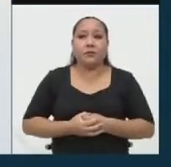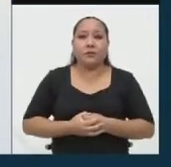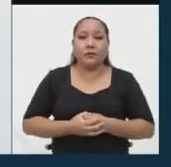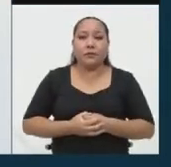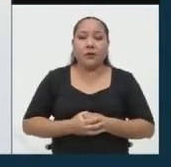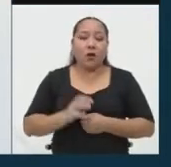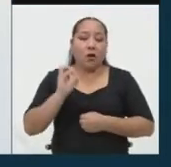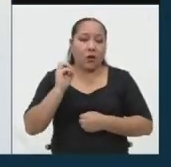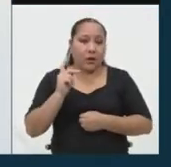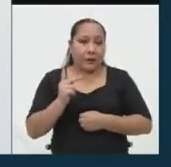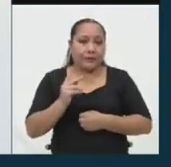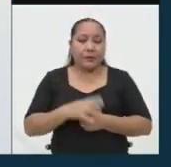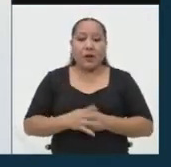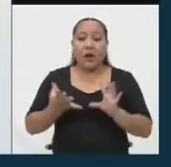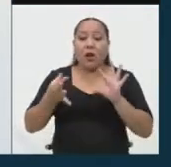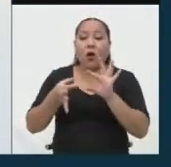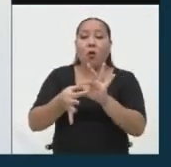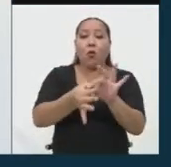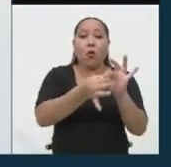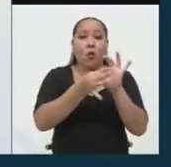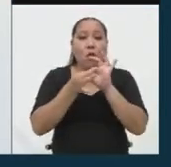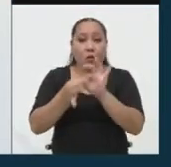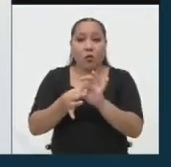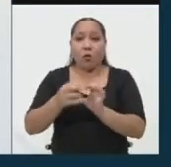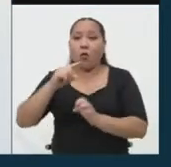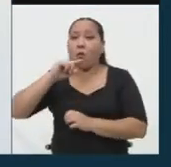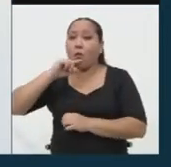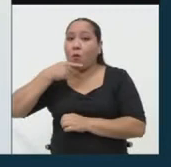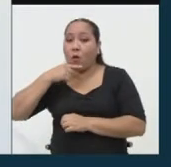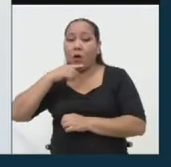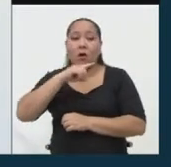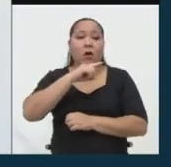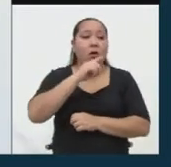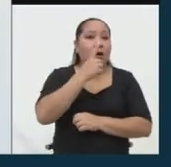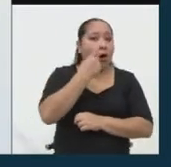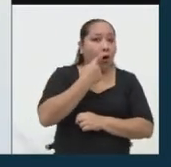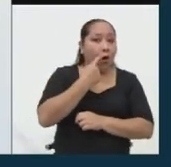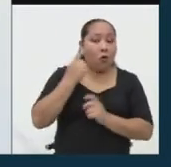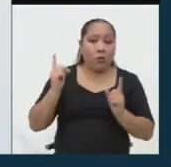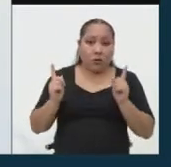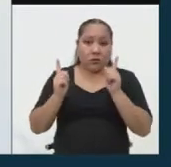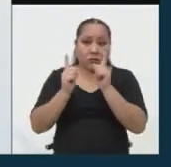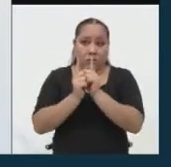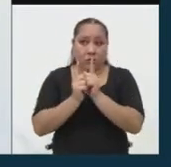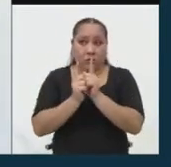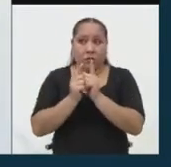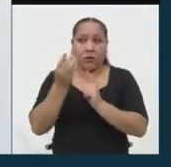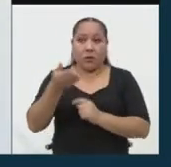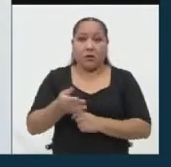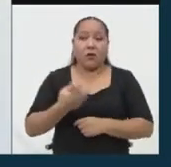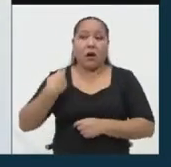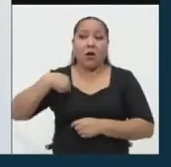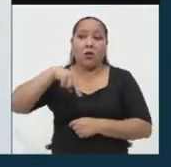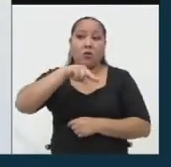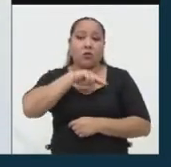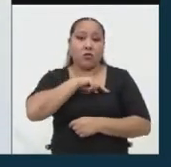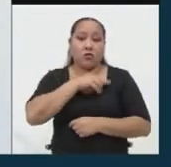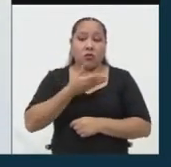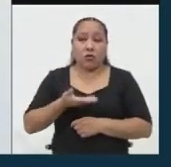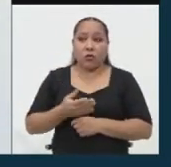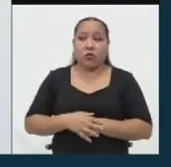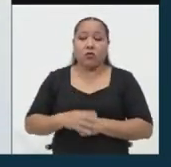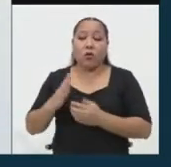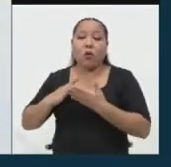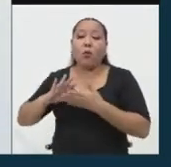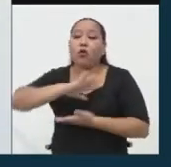Bueno, la unión de la mujer y el hombre es lo que a nosotros como